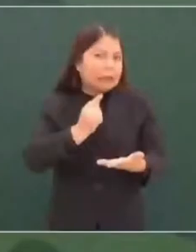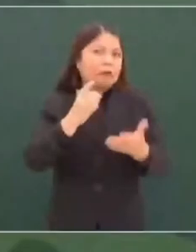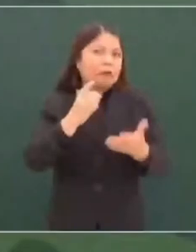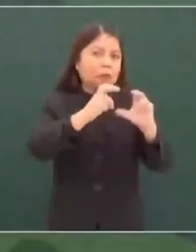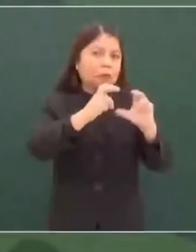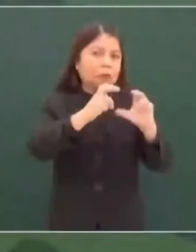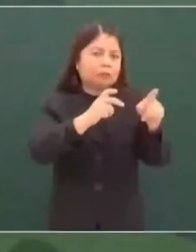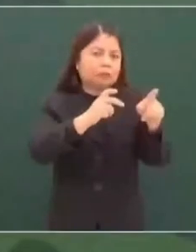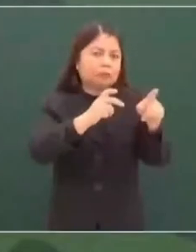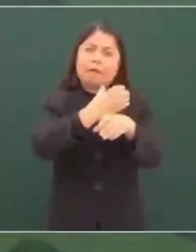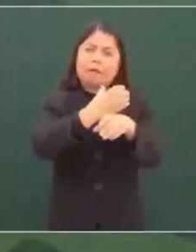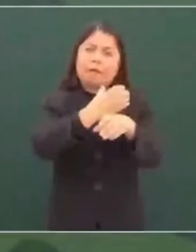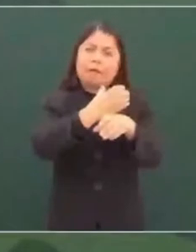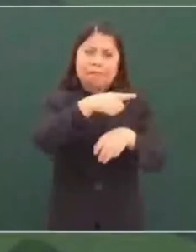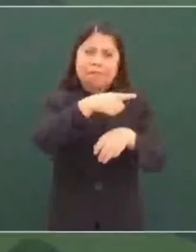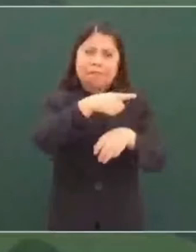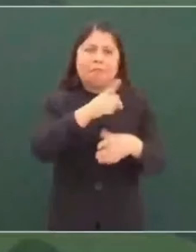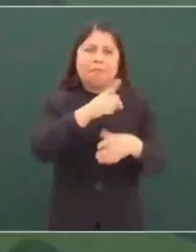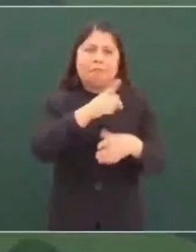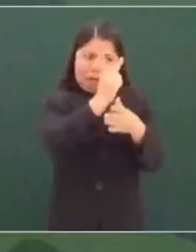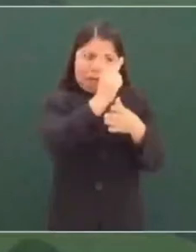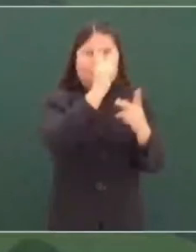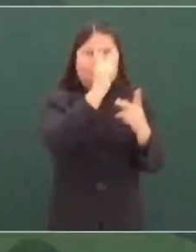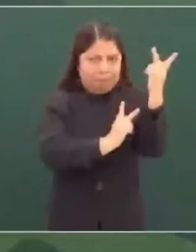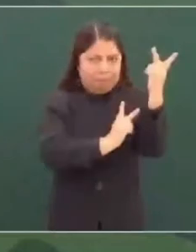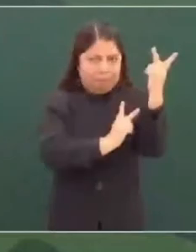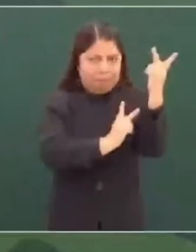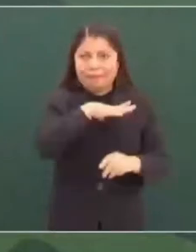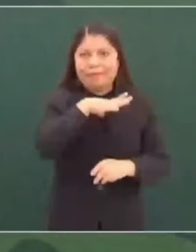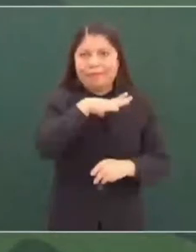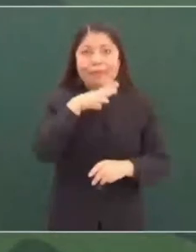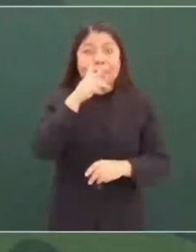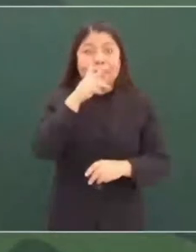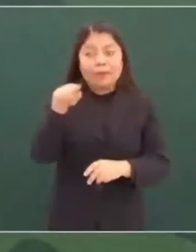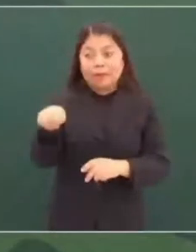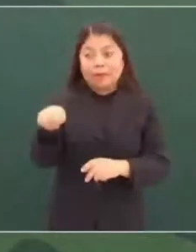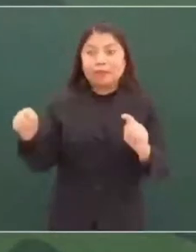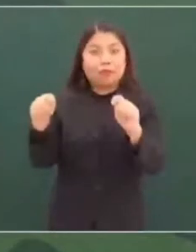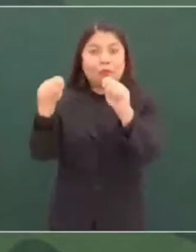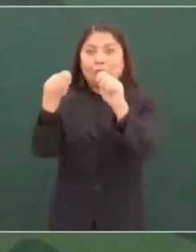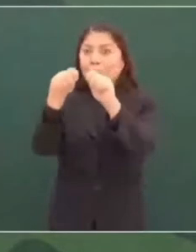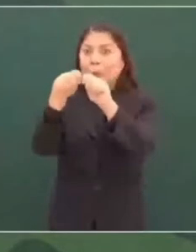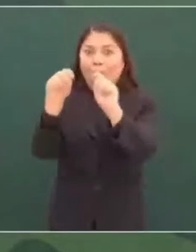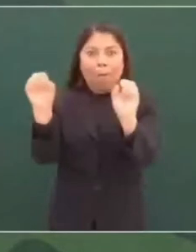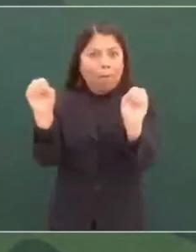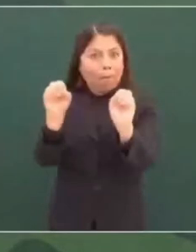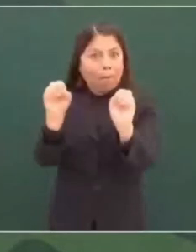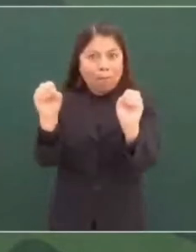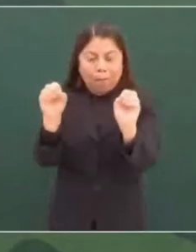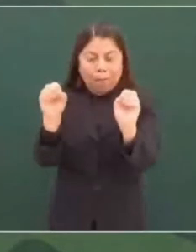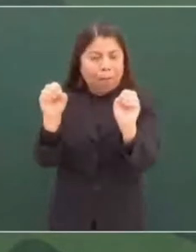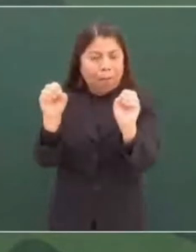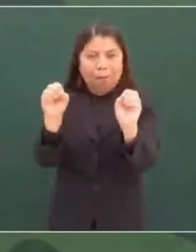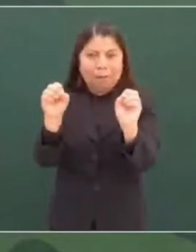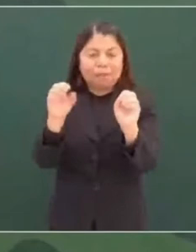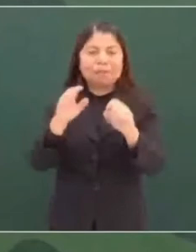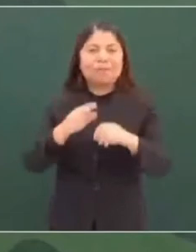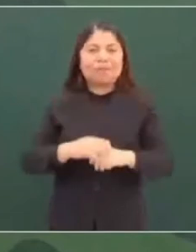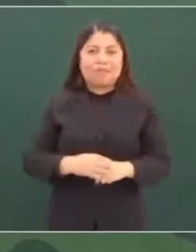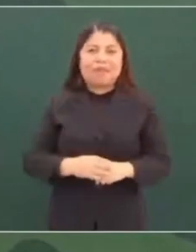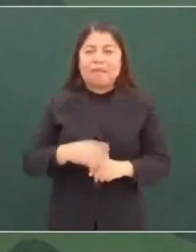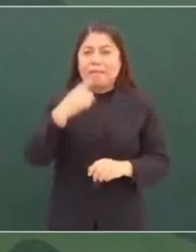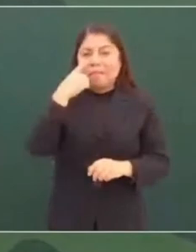Bueno, en una gira hace como 20 años o más, iba yo a Bacalar